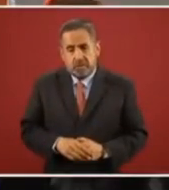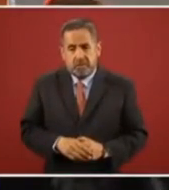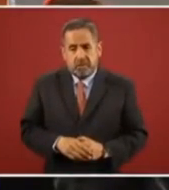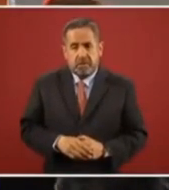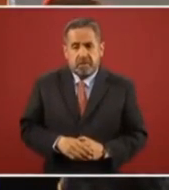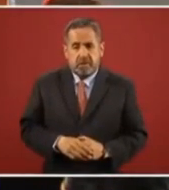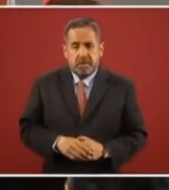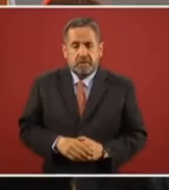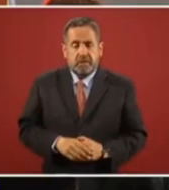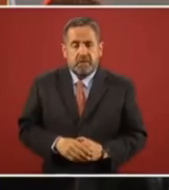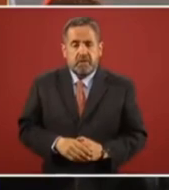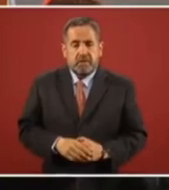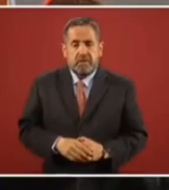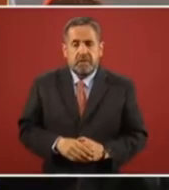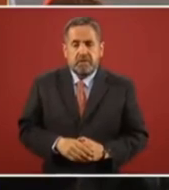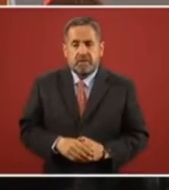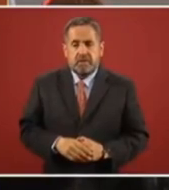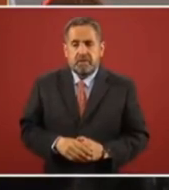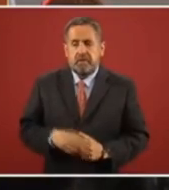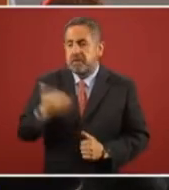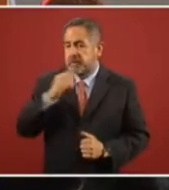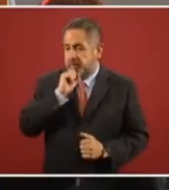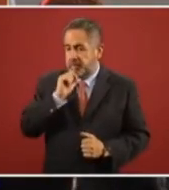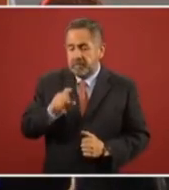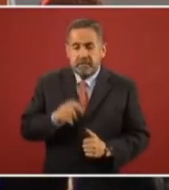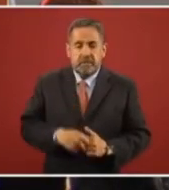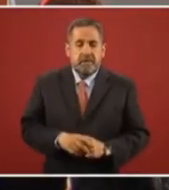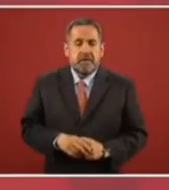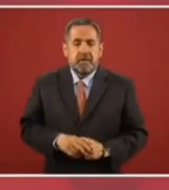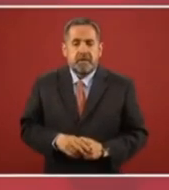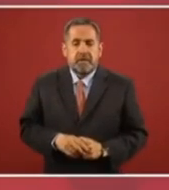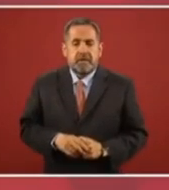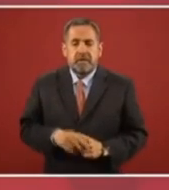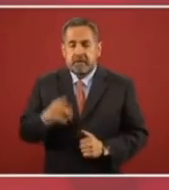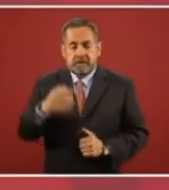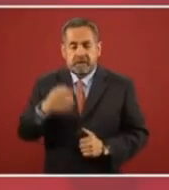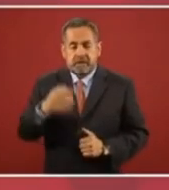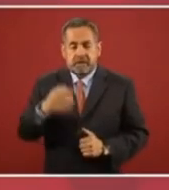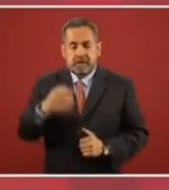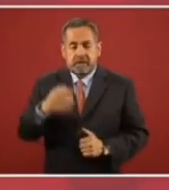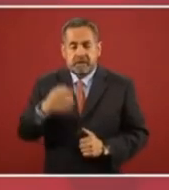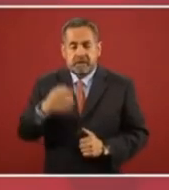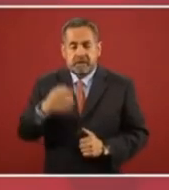guerra y esa es la postura